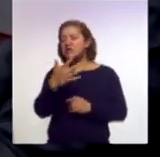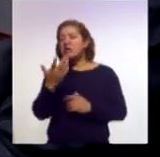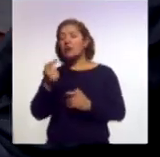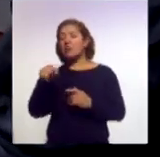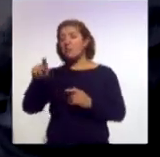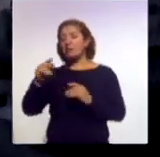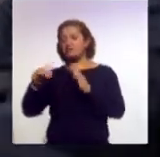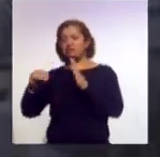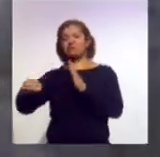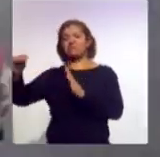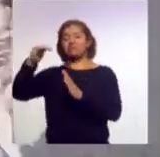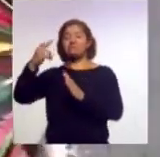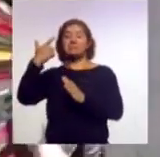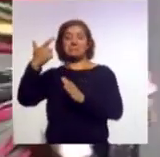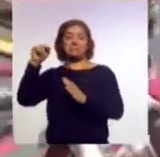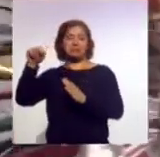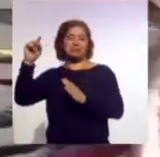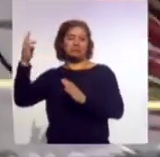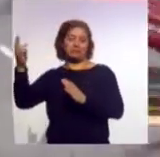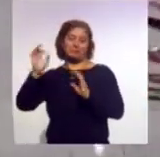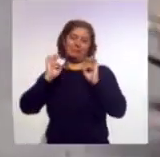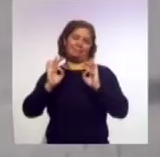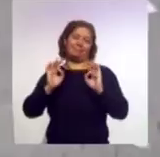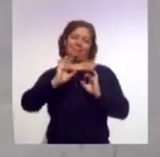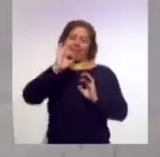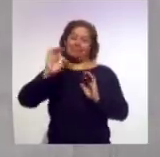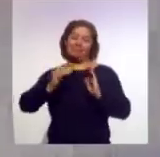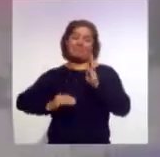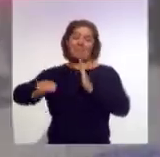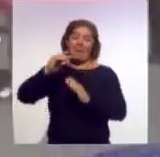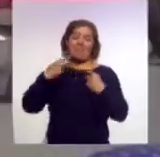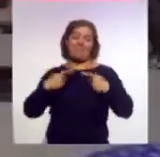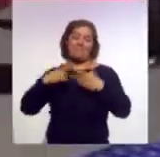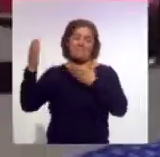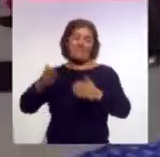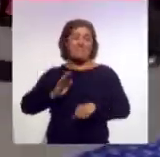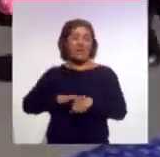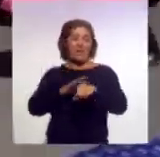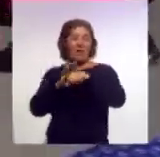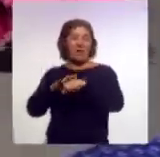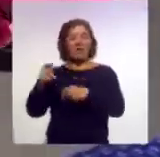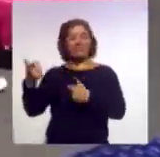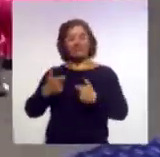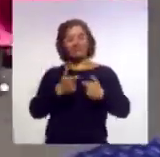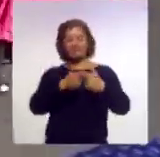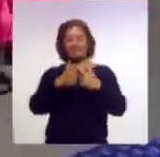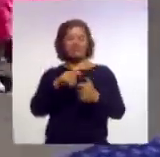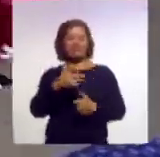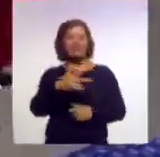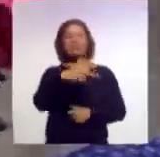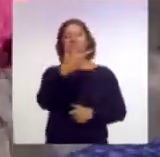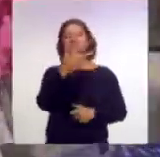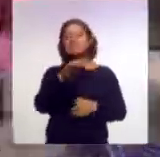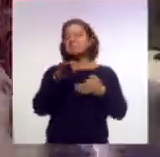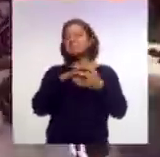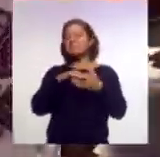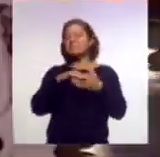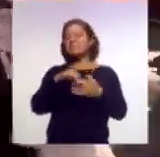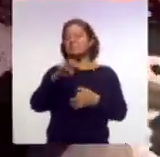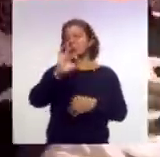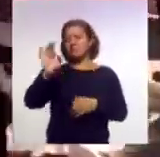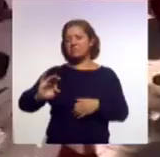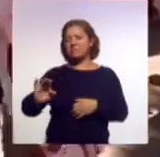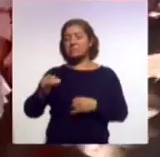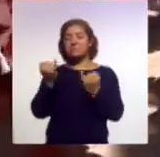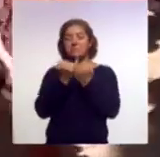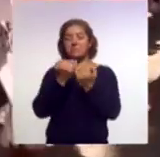.3, un número muy bueno. Y la derrama económica alcanzó el 12.9%, casi el 13%, también en comparación con la